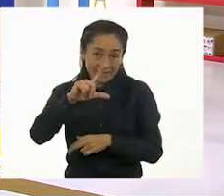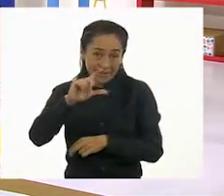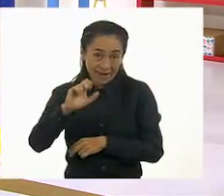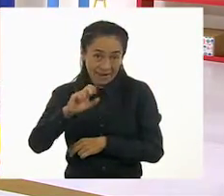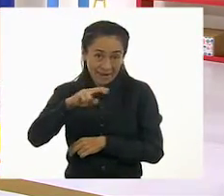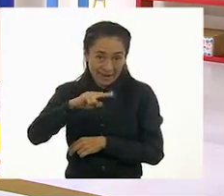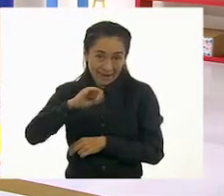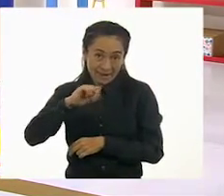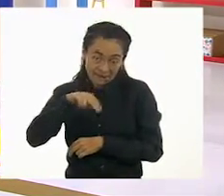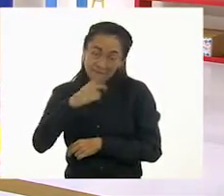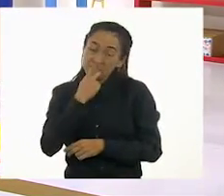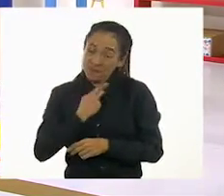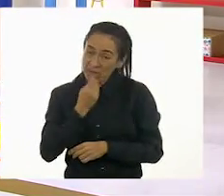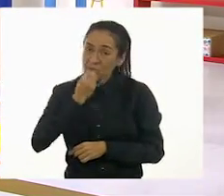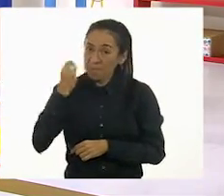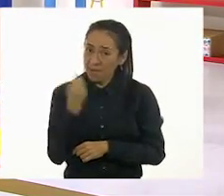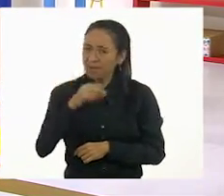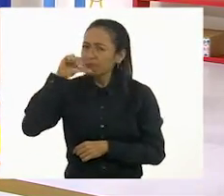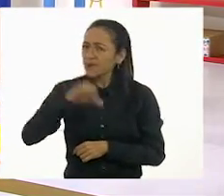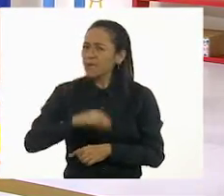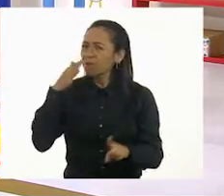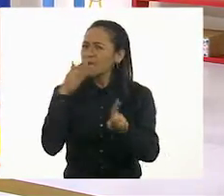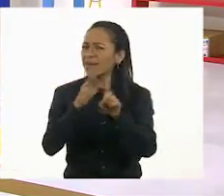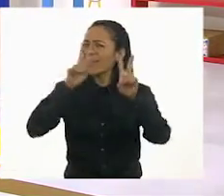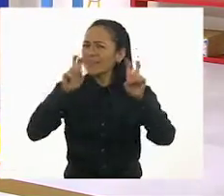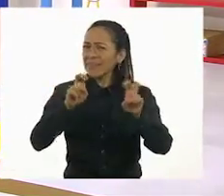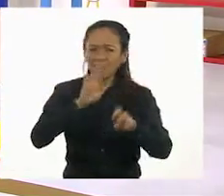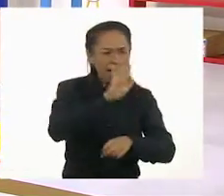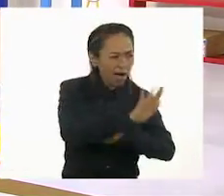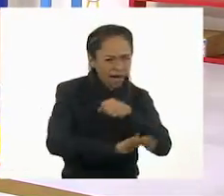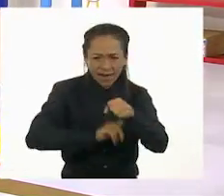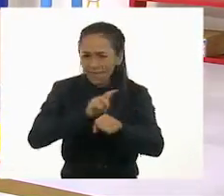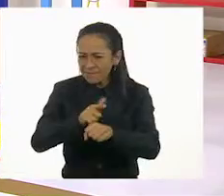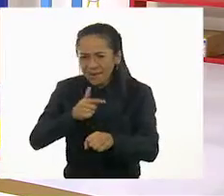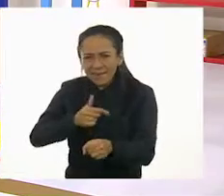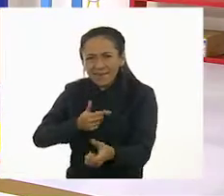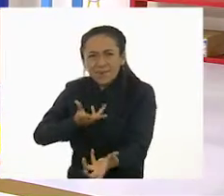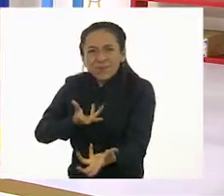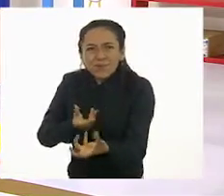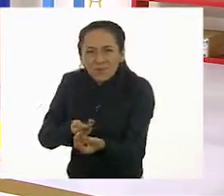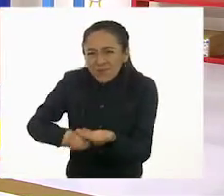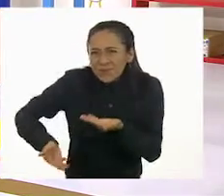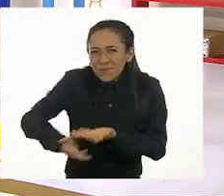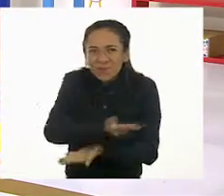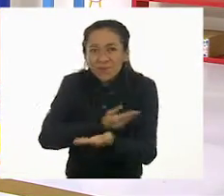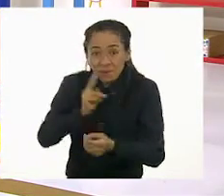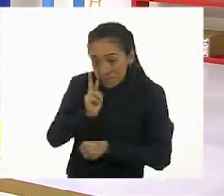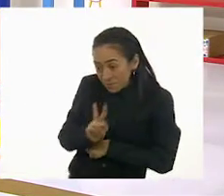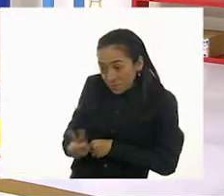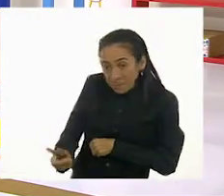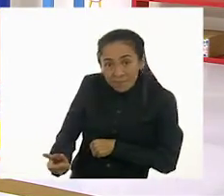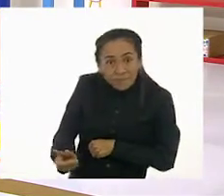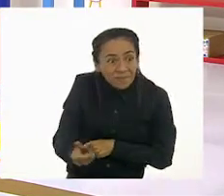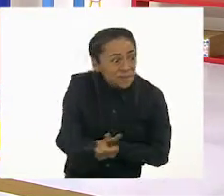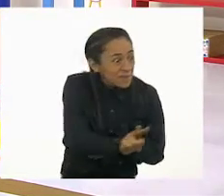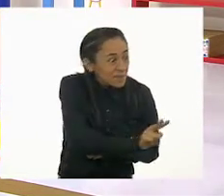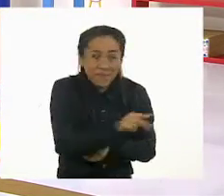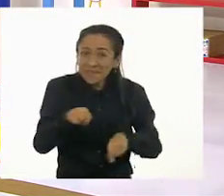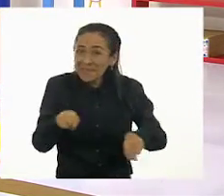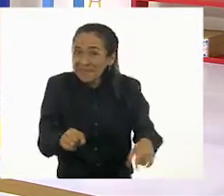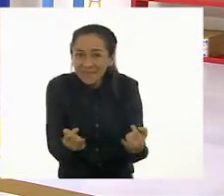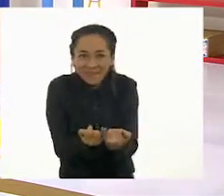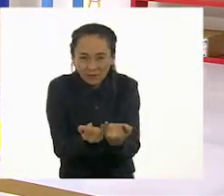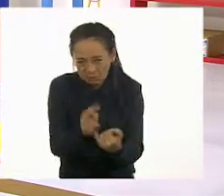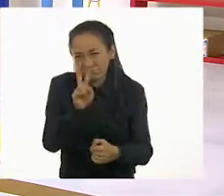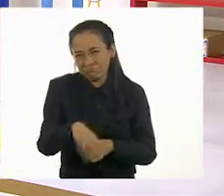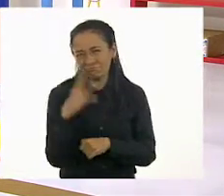tema es Convivo con los animales, como todos estos que tenemos aquí en el salón. Son lindos, ¿verdad? Ayúdenme